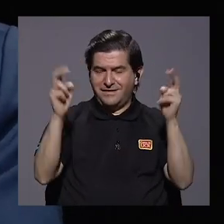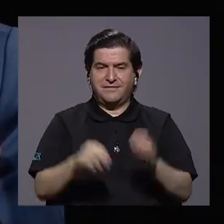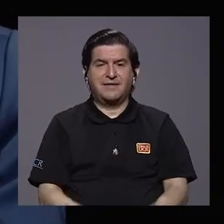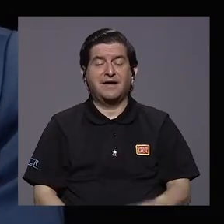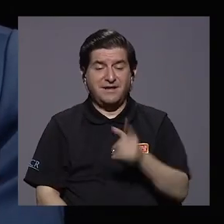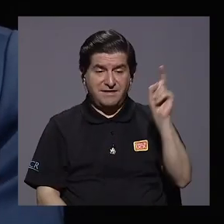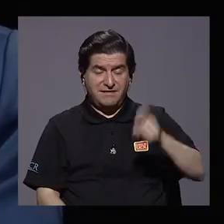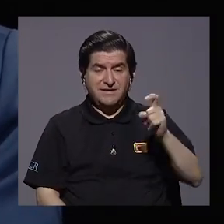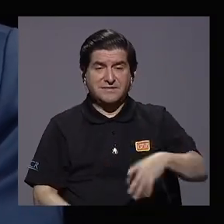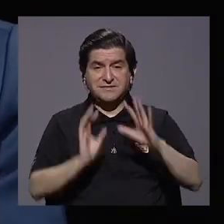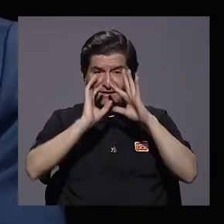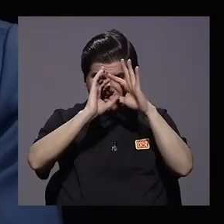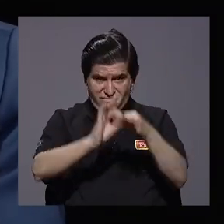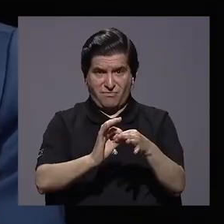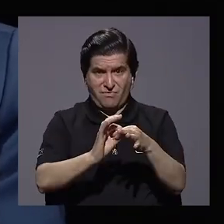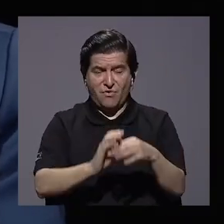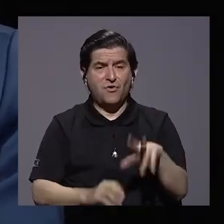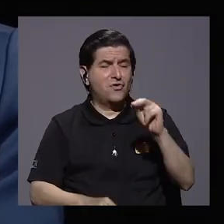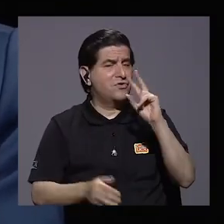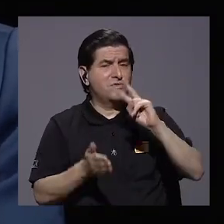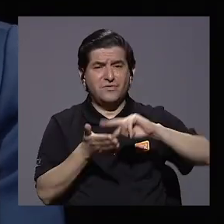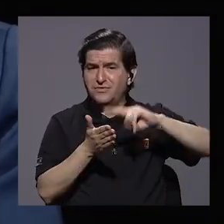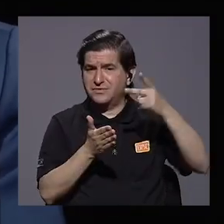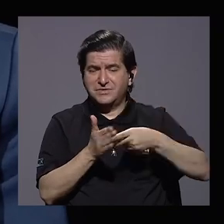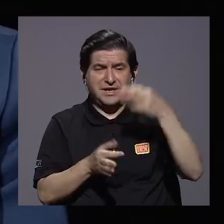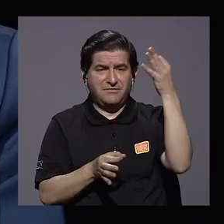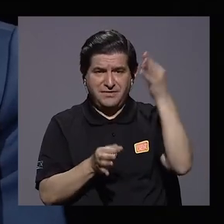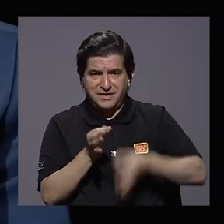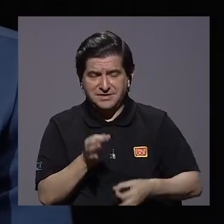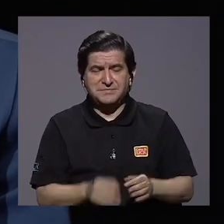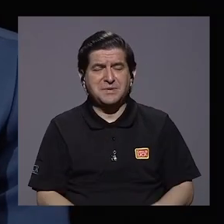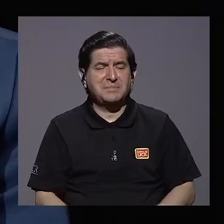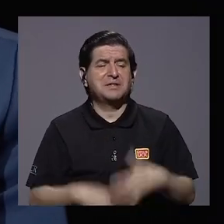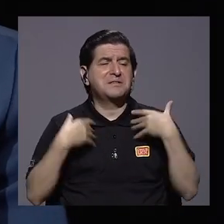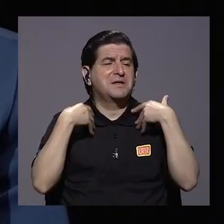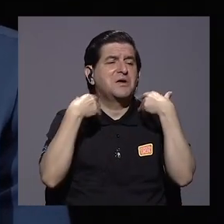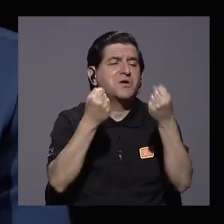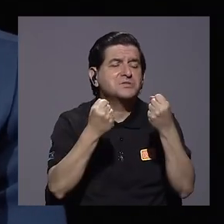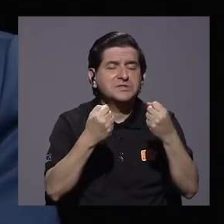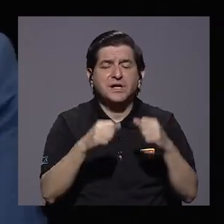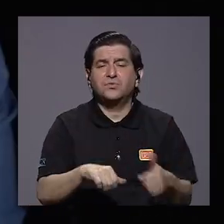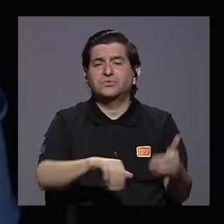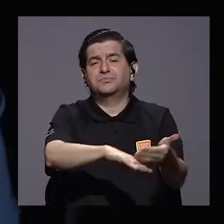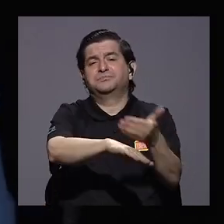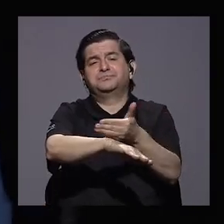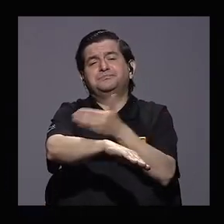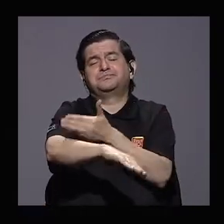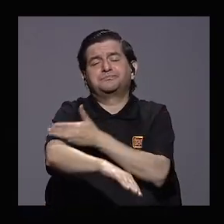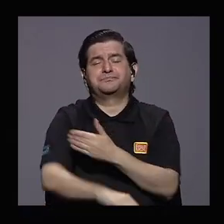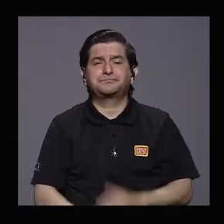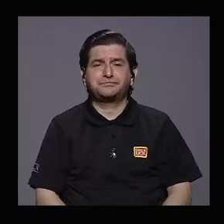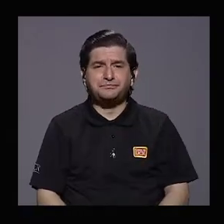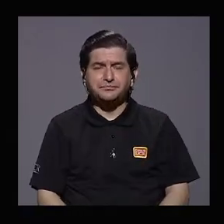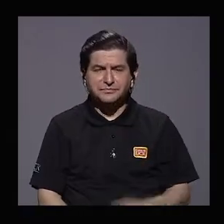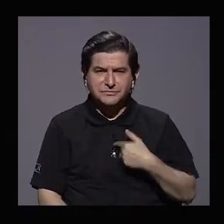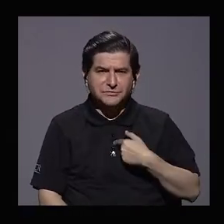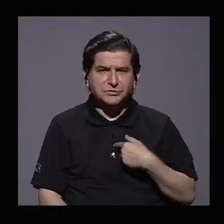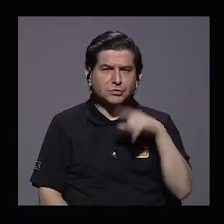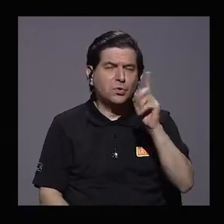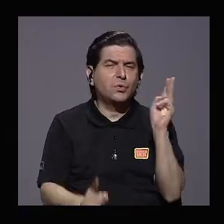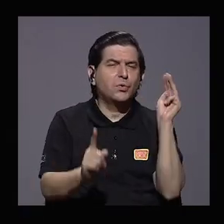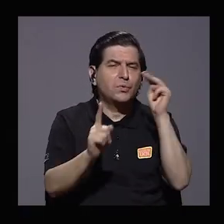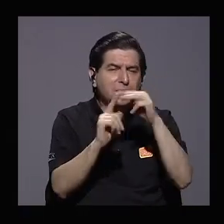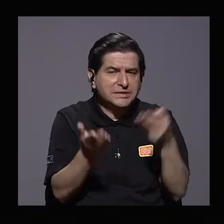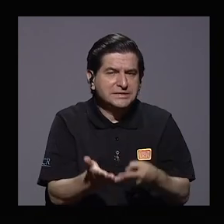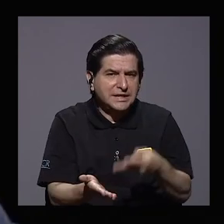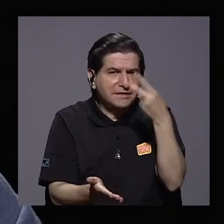Tenemos que unirnos porque no es simplemente con un eje como salud el que podemos salir adelante. Me quiero quedar con un